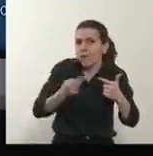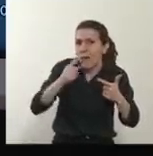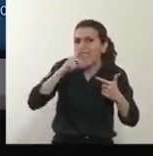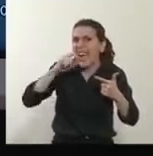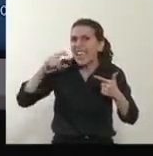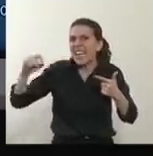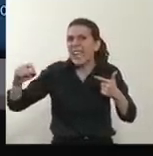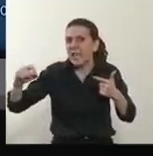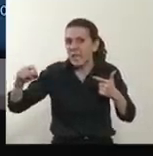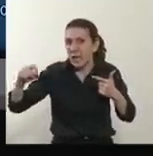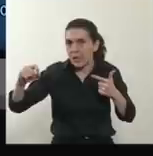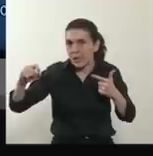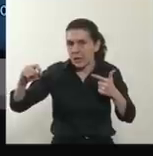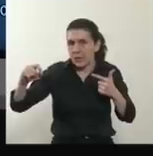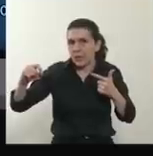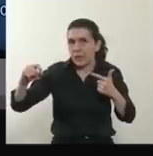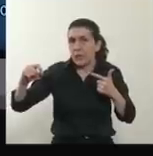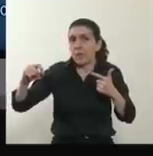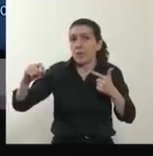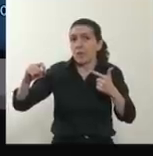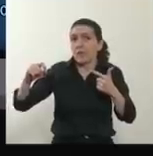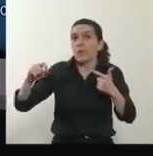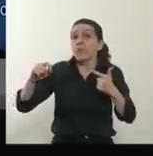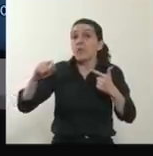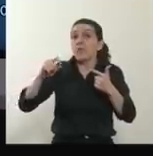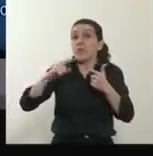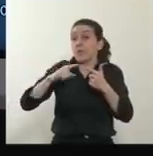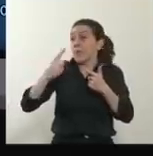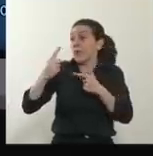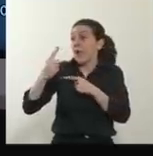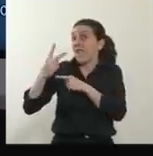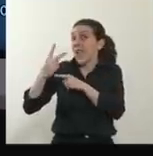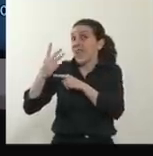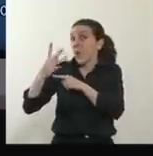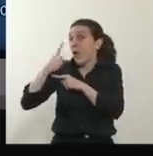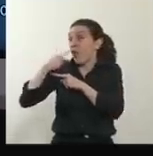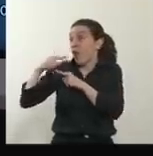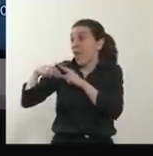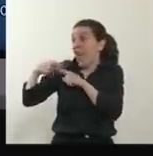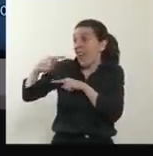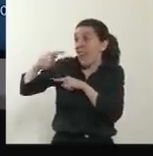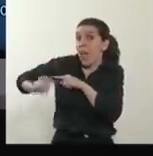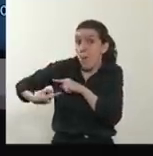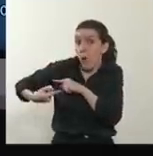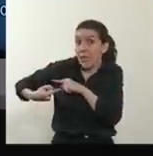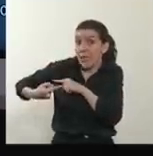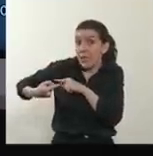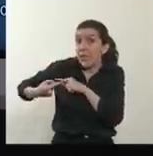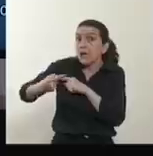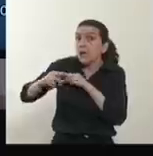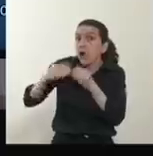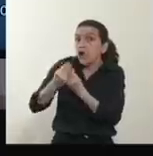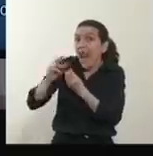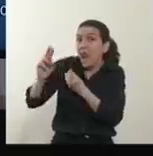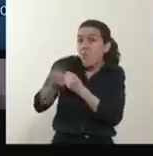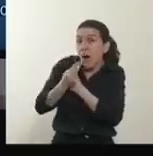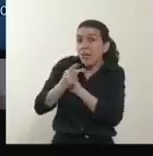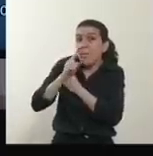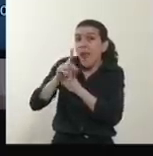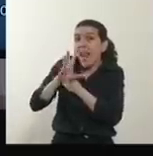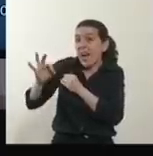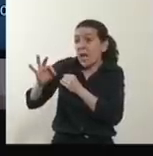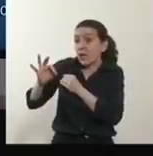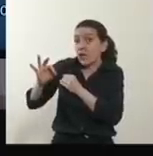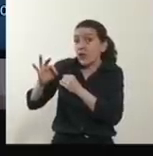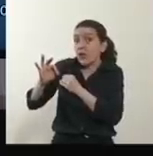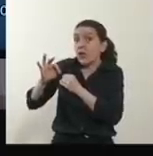de personas fallecidas. 24 días después, fueron 1.500. Y 24 días